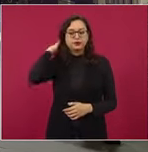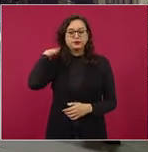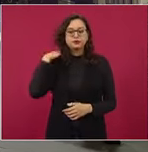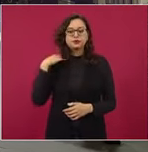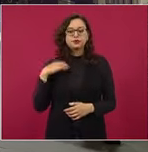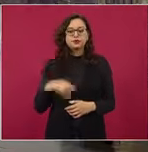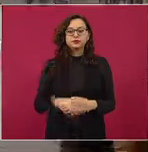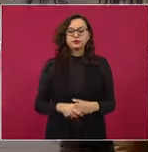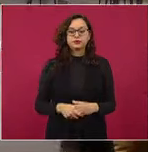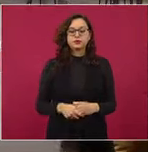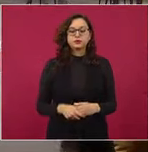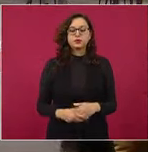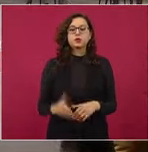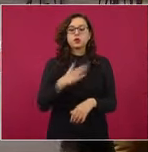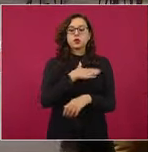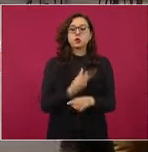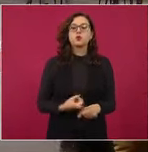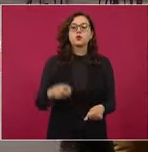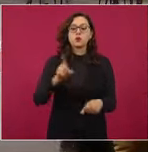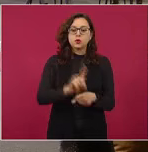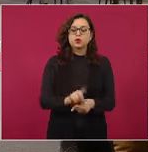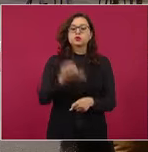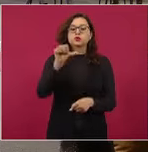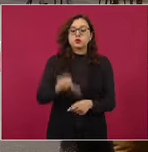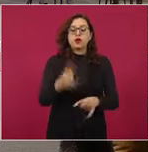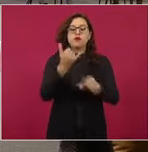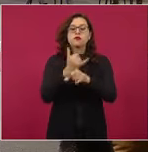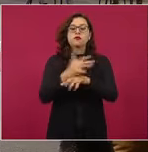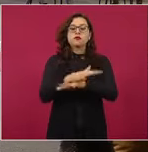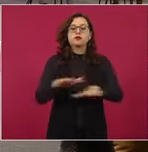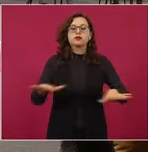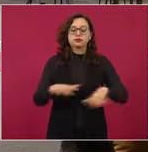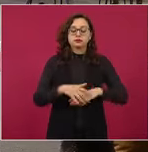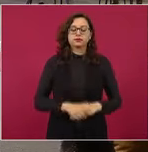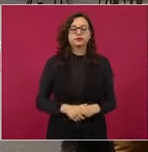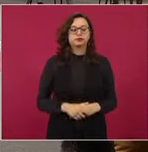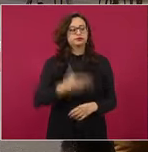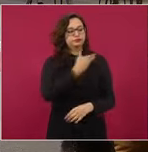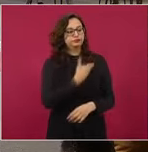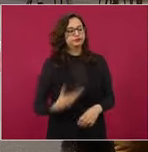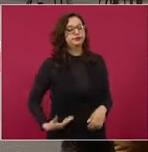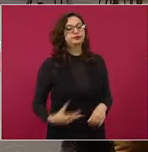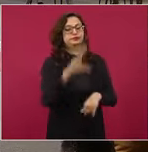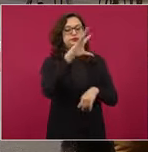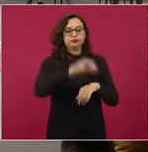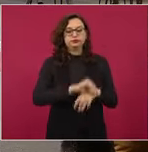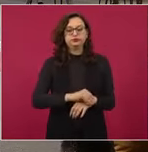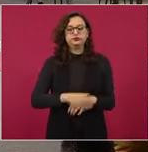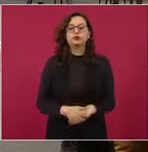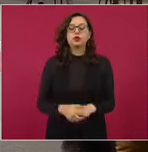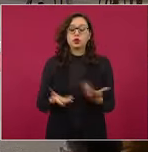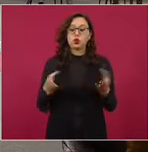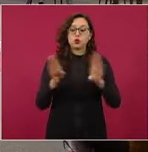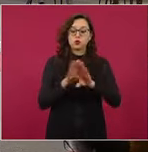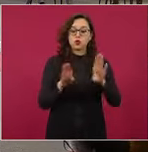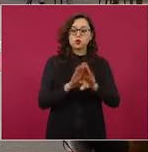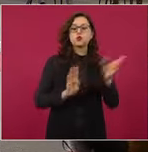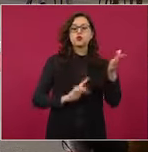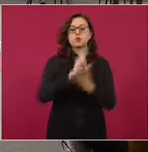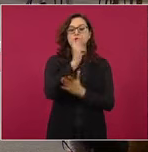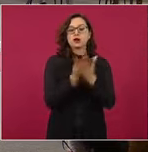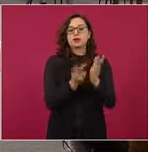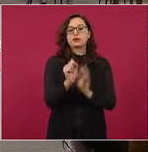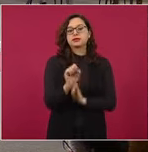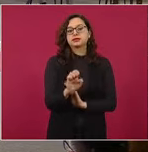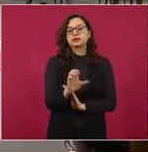Buenos días. Vamos a informar, con el permiso del señor presidente, el avance de las pensiones y programas de la Secretaría de